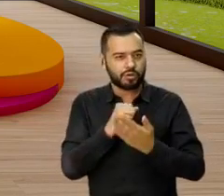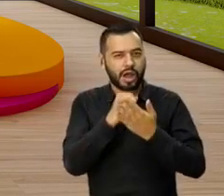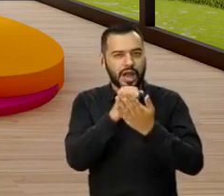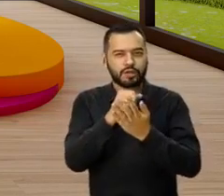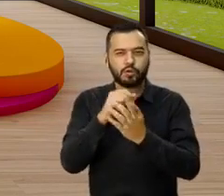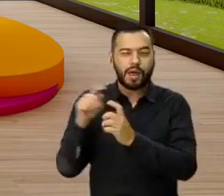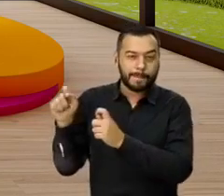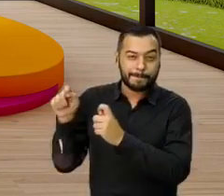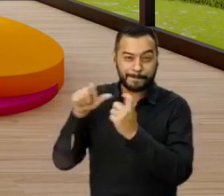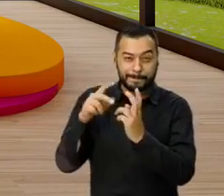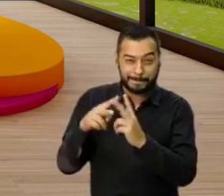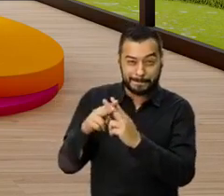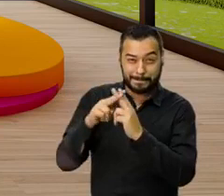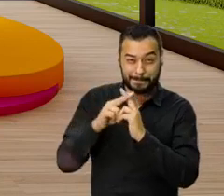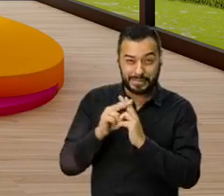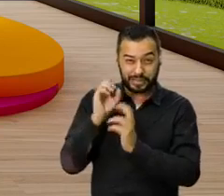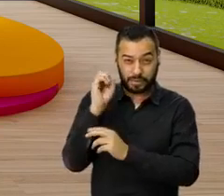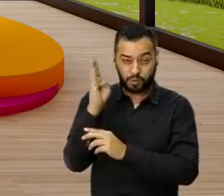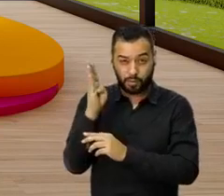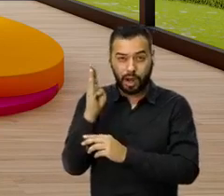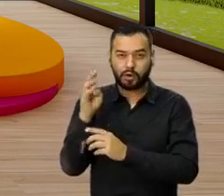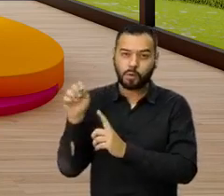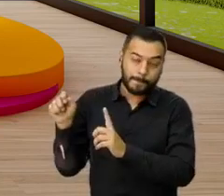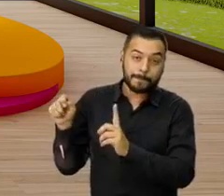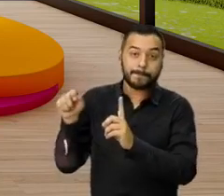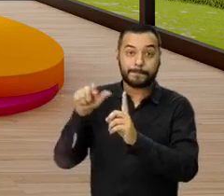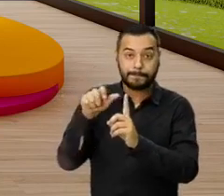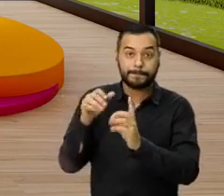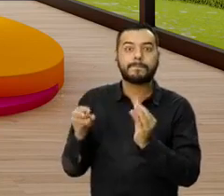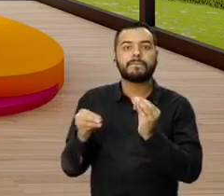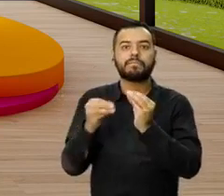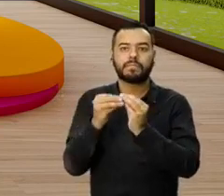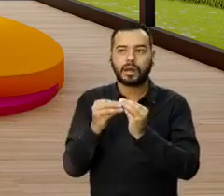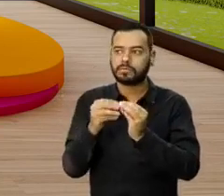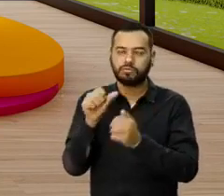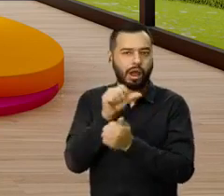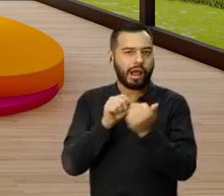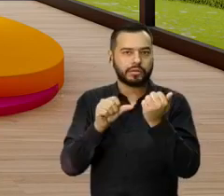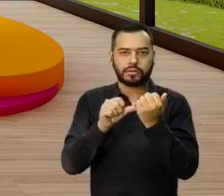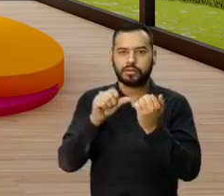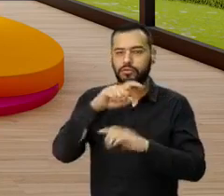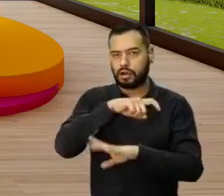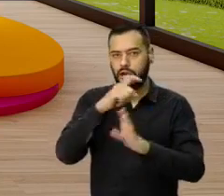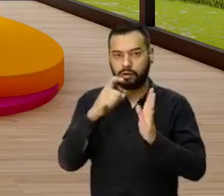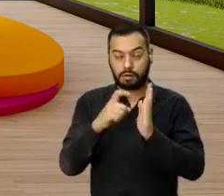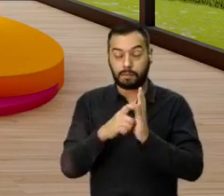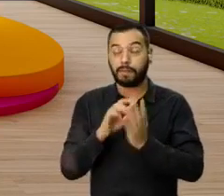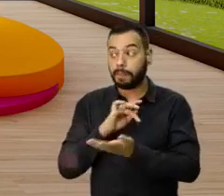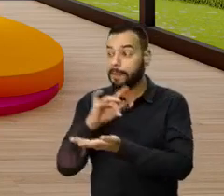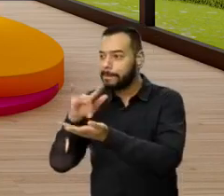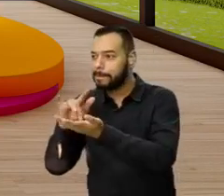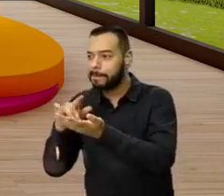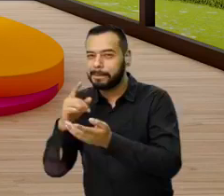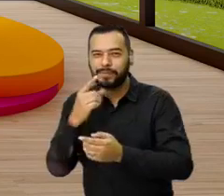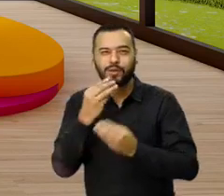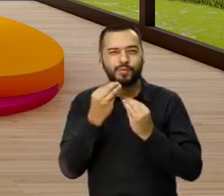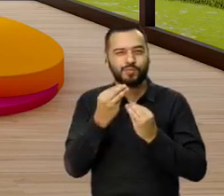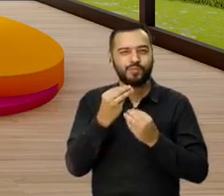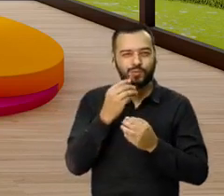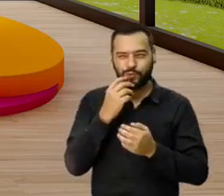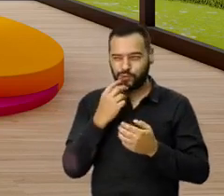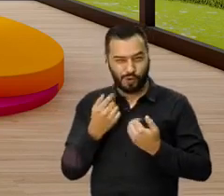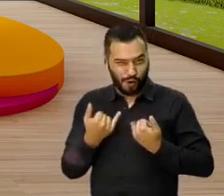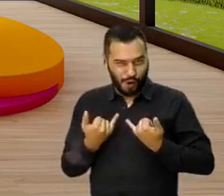tu crédito hipotecario y a tu subsidio. subsidio. Bueno, esta asesoría es completa, así que por ahí voy a estar y sé que muchos de los que están